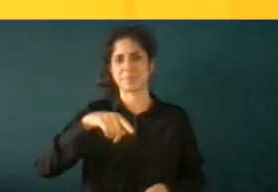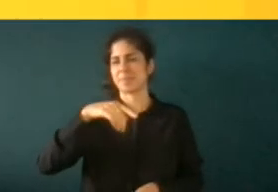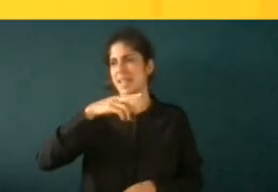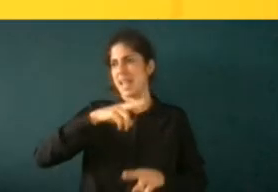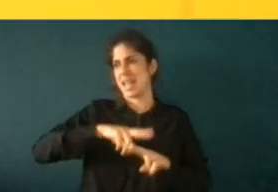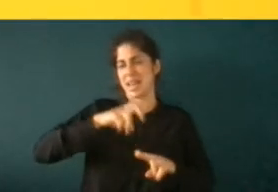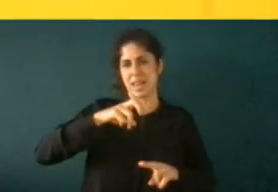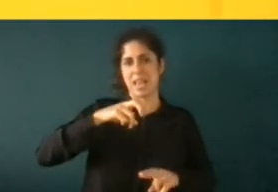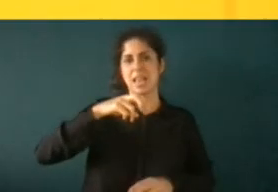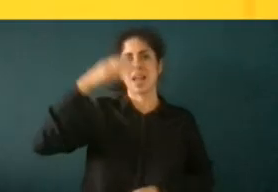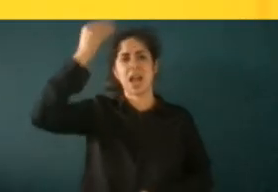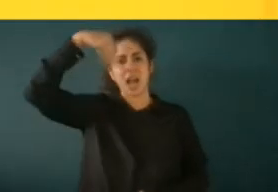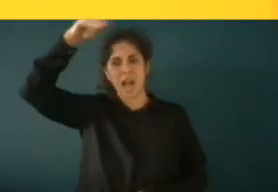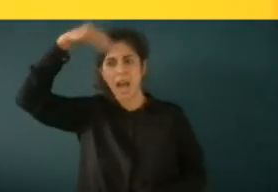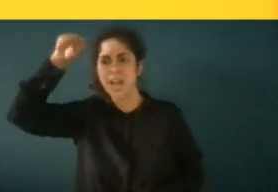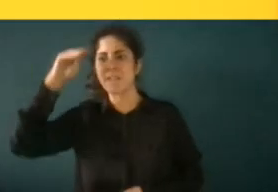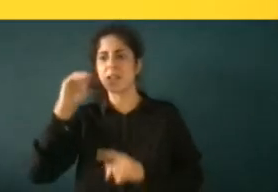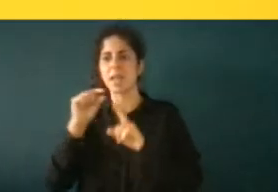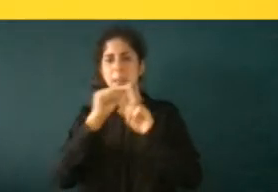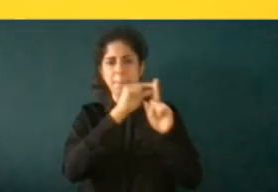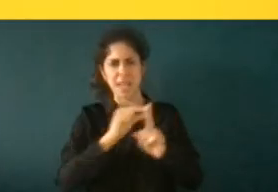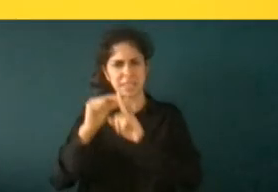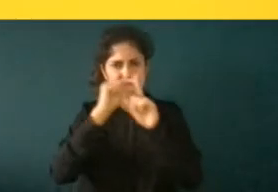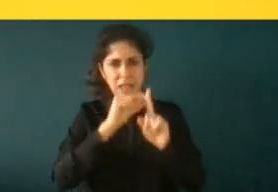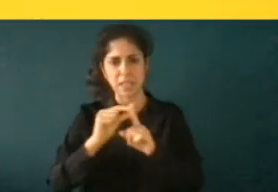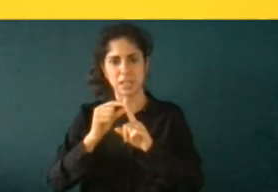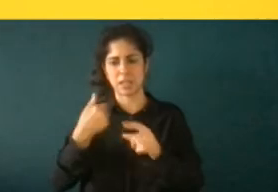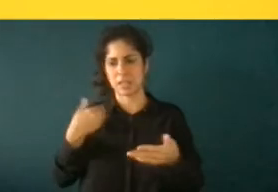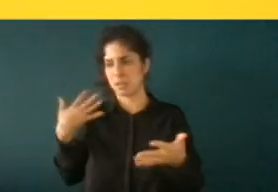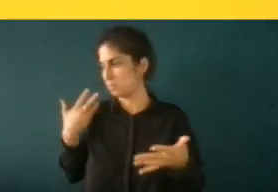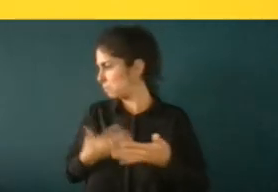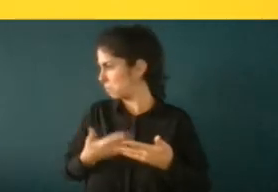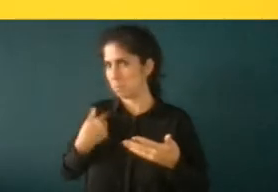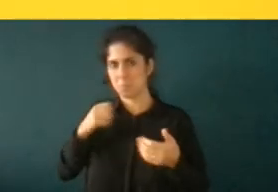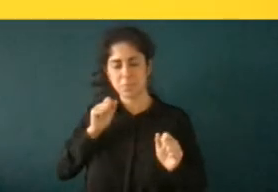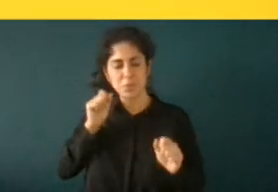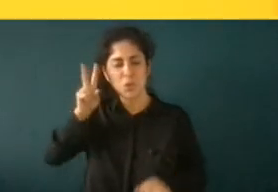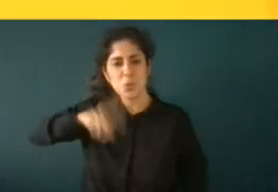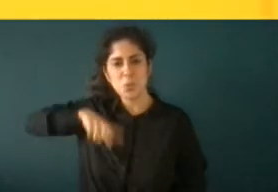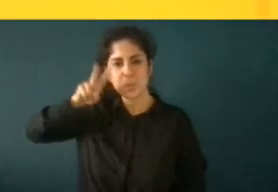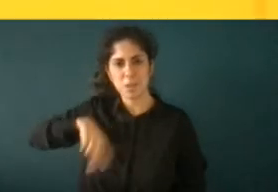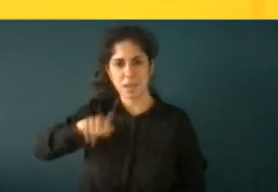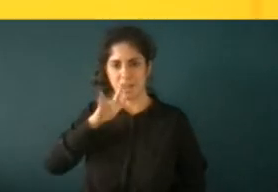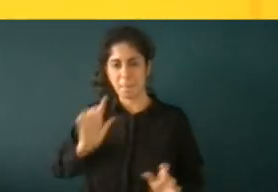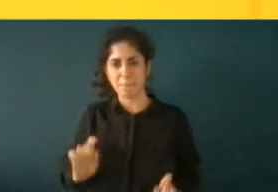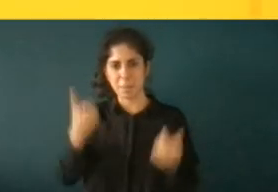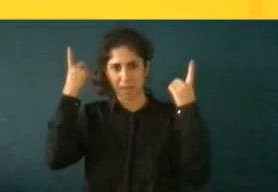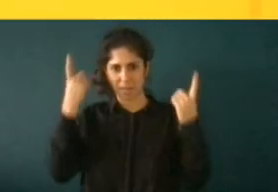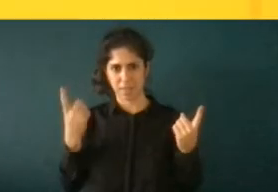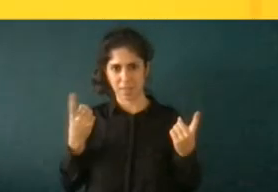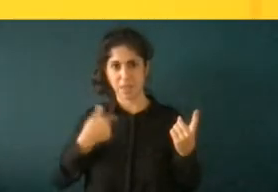he quedado digo esto nunca lo he visto yo esto nunca lo he visto he visto a un profesor de matemáticas negro